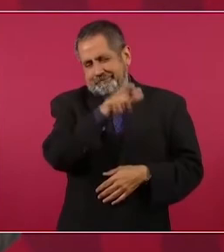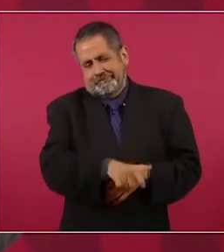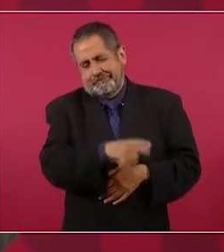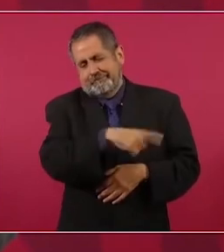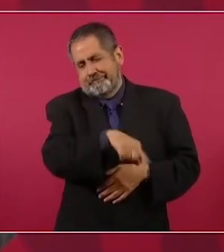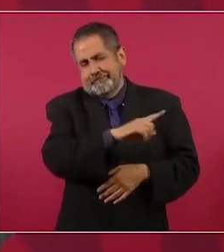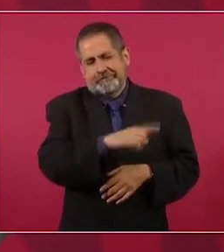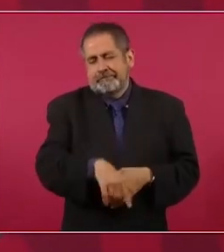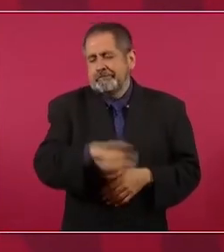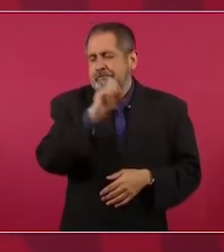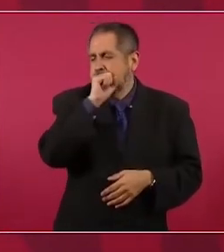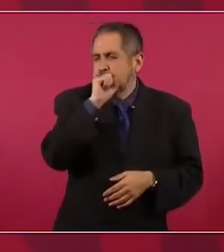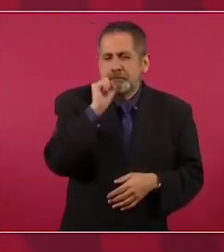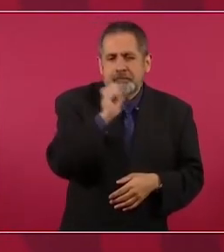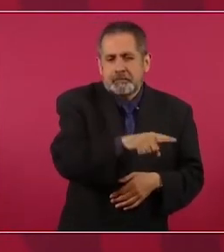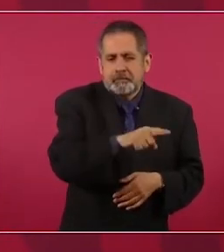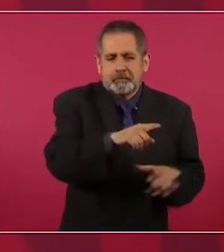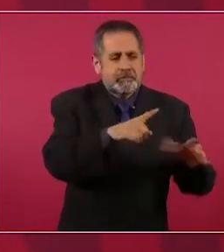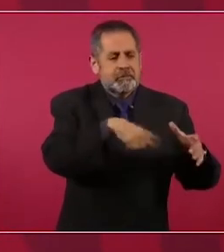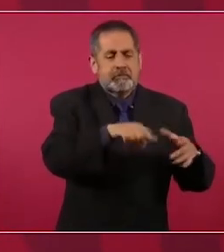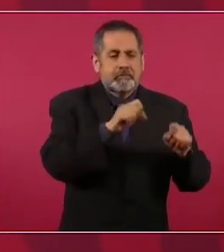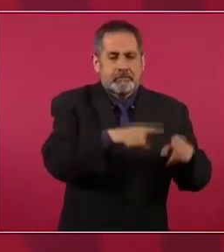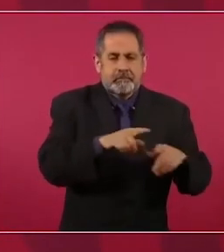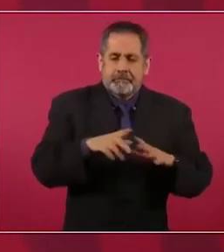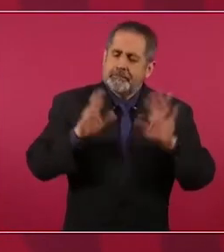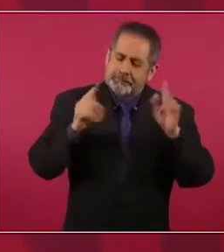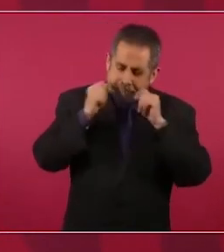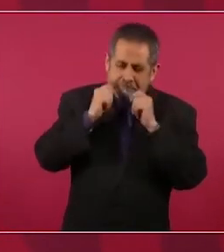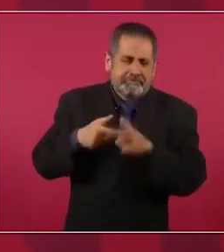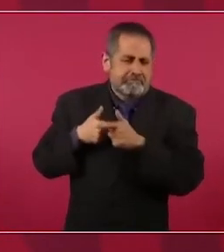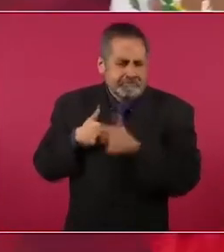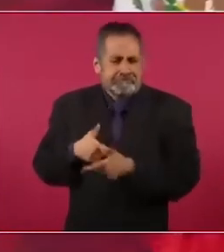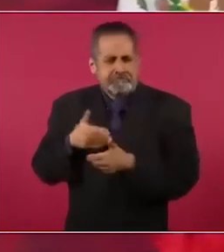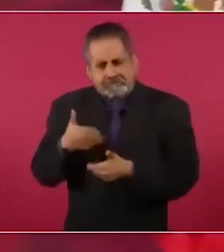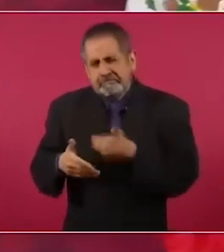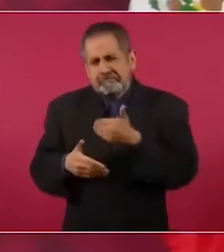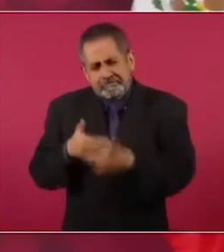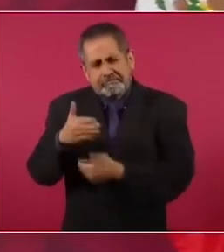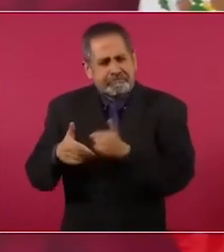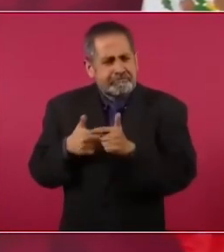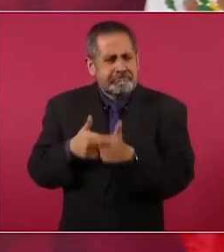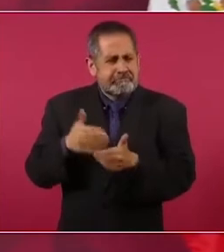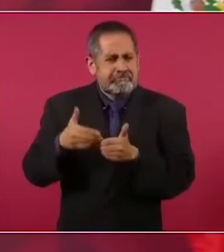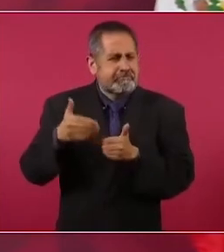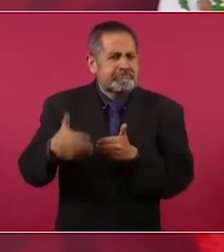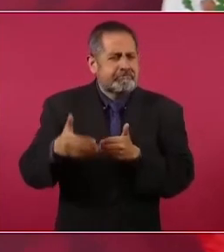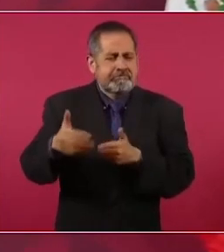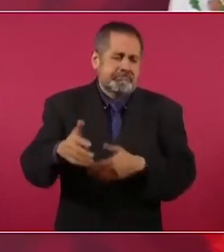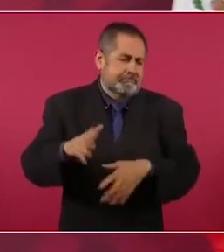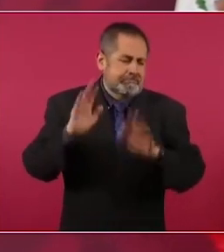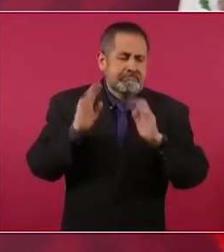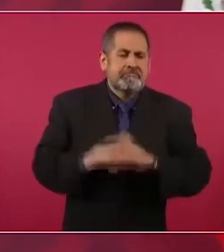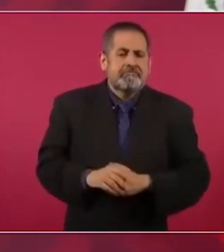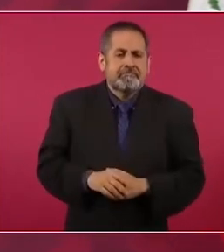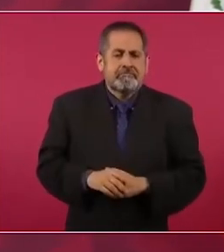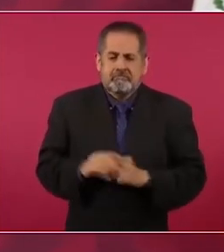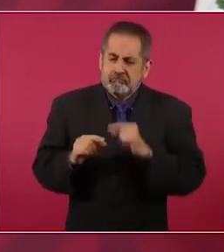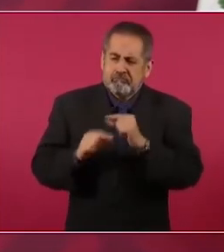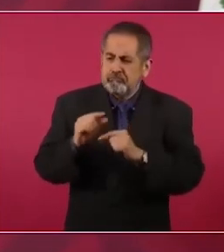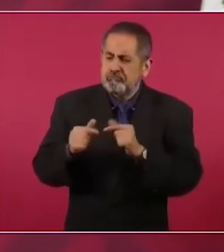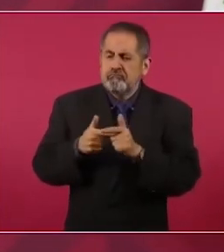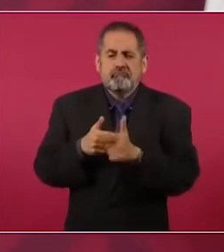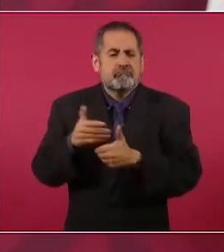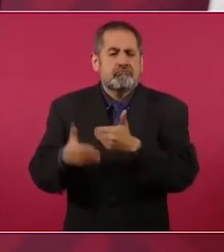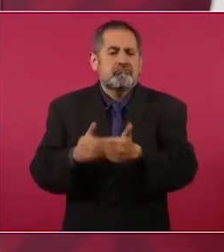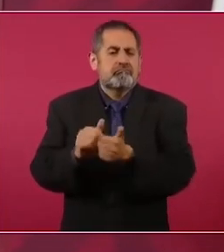Es lo mismo, pero ahí vamos avanzando, ahí vamos avanzando, vamos avanzando poco a poco.